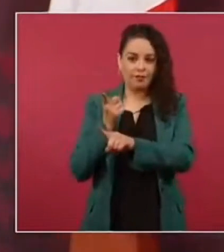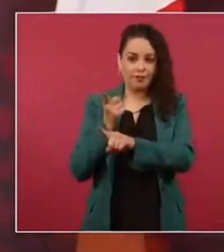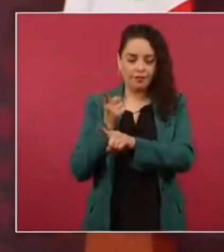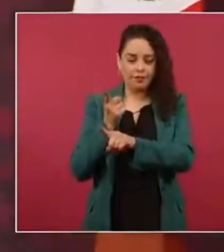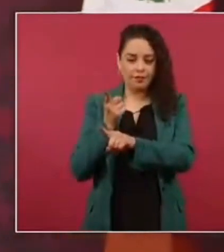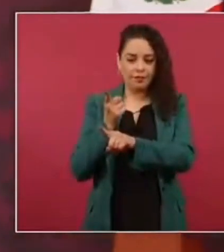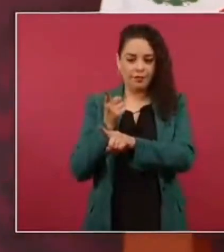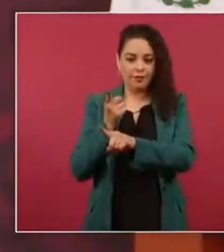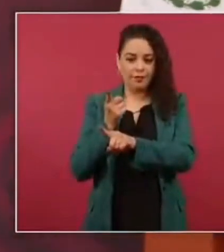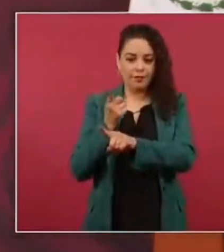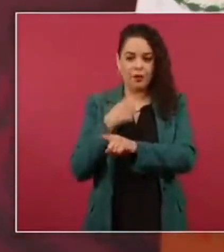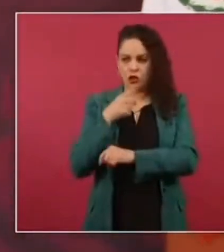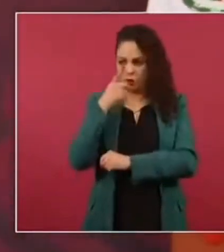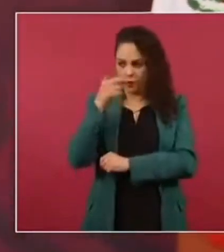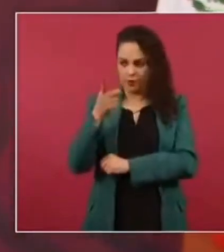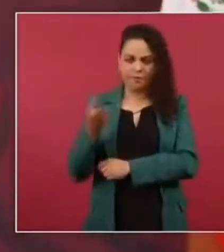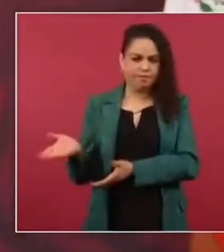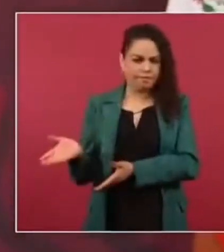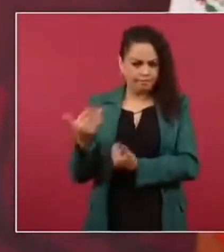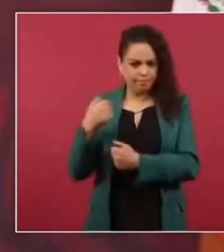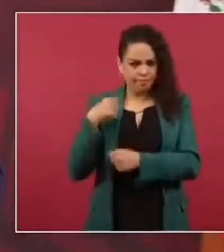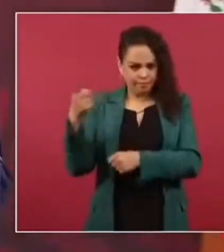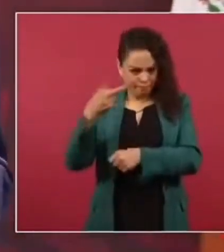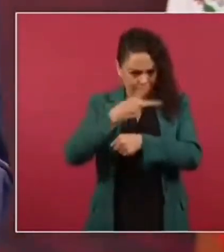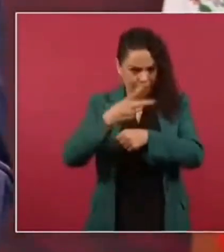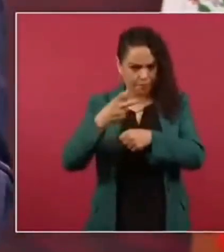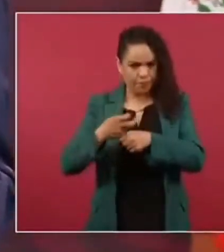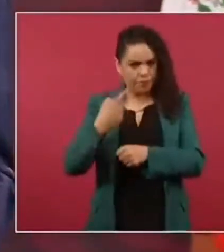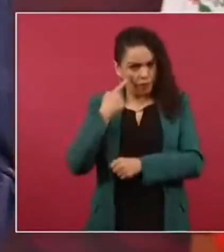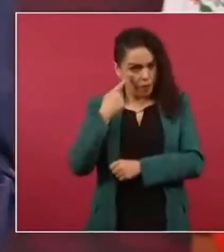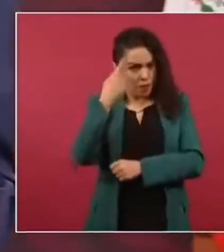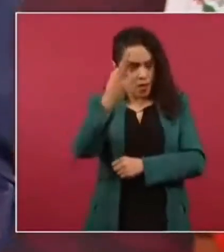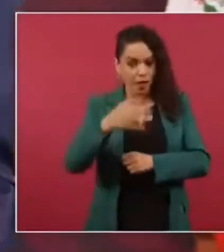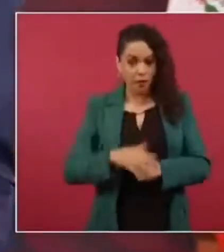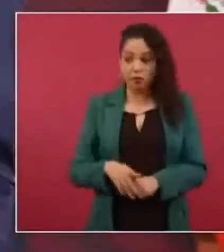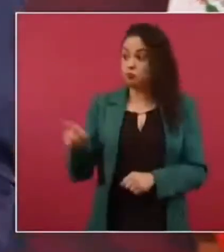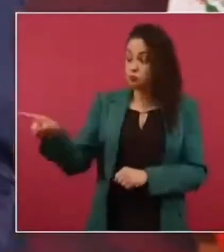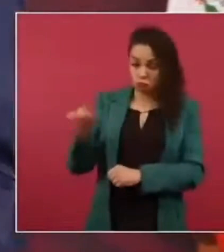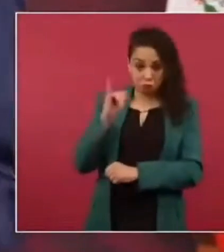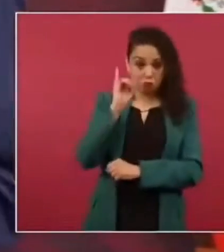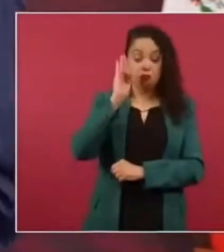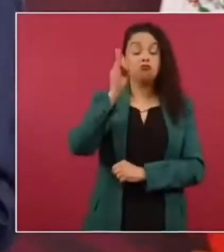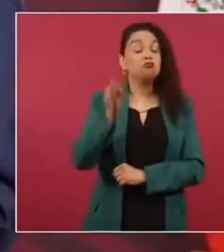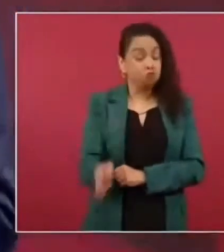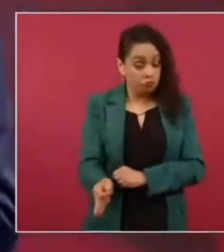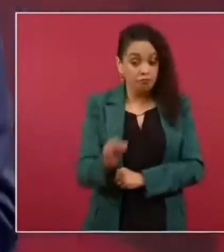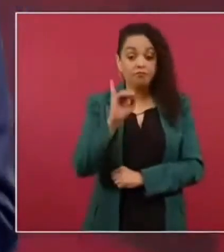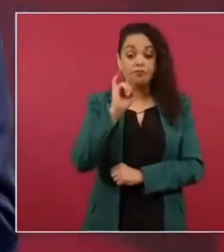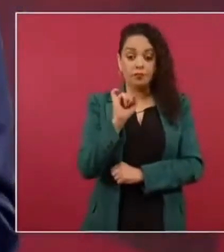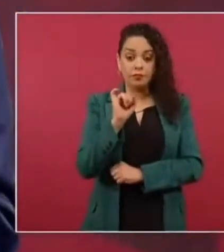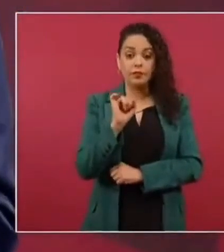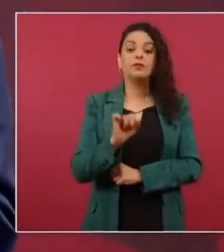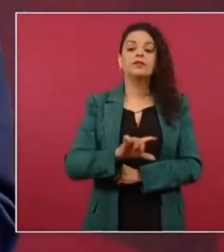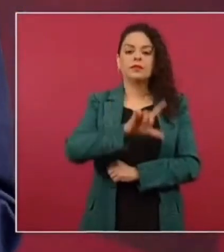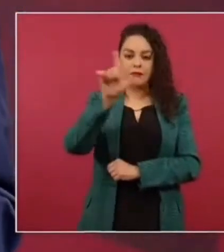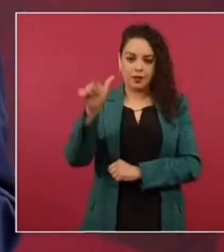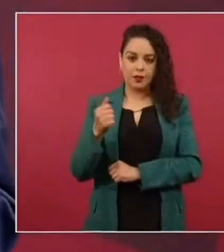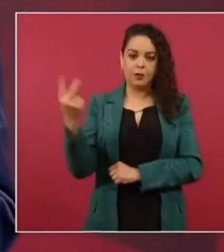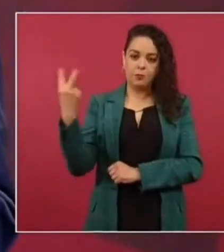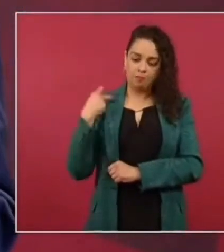lo invitaba y aceptó vamos a llevar a cabo una gira